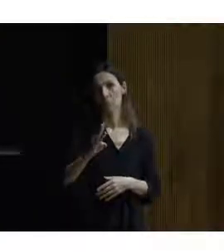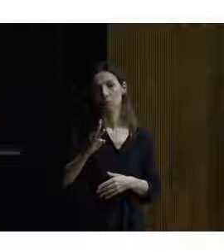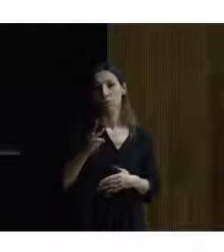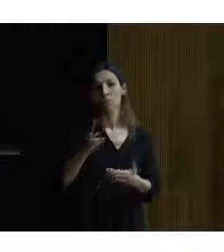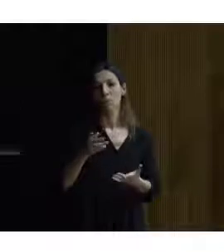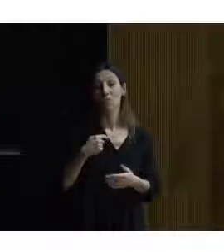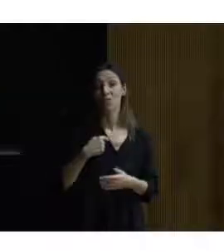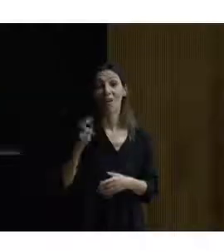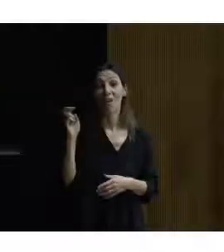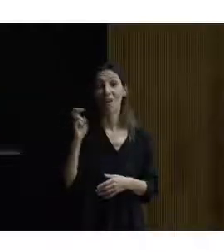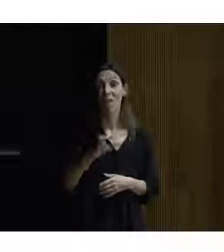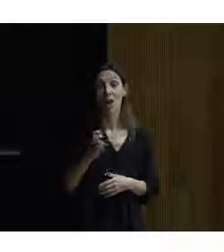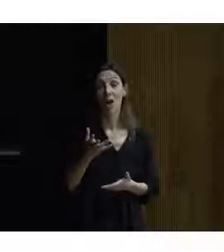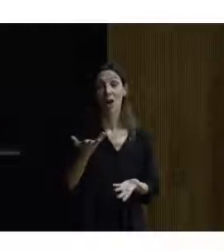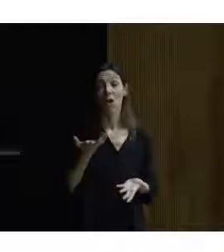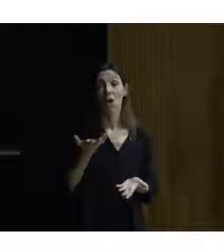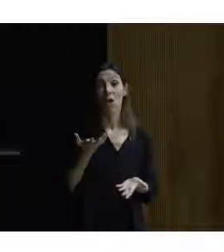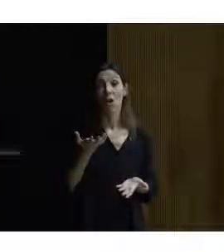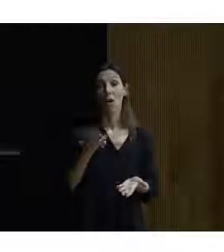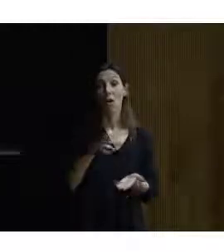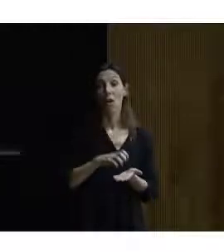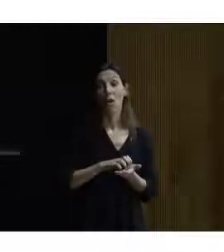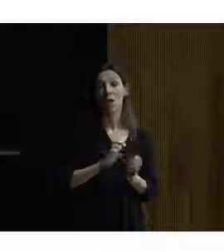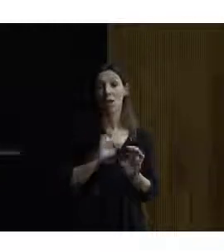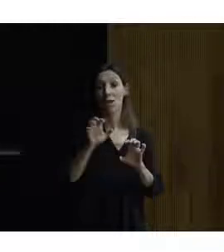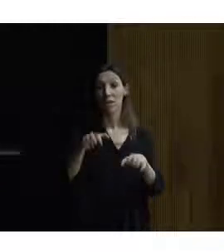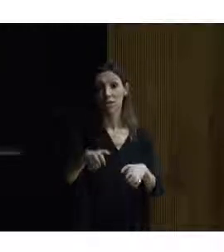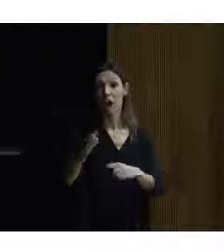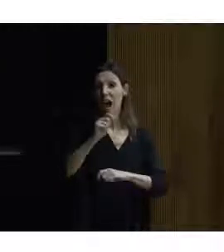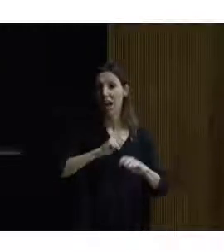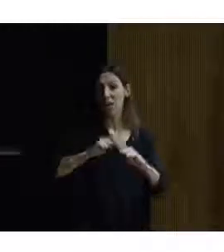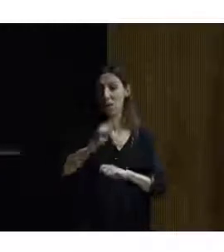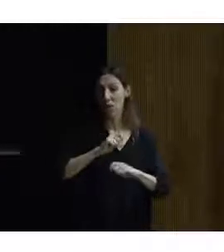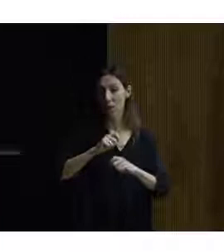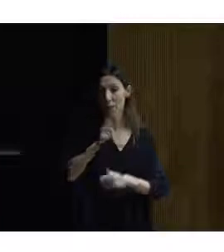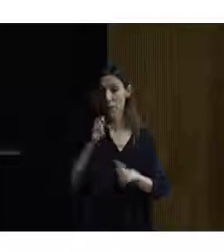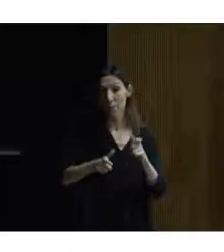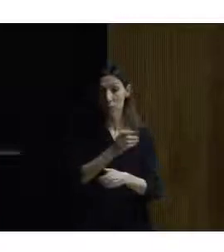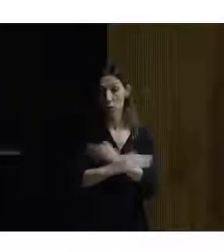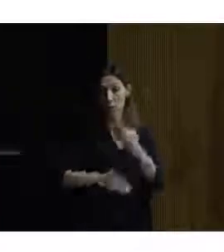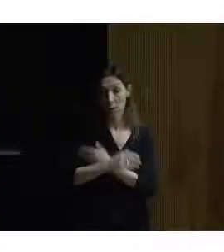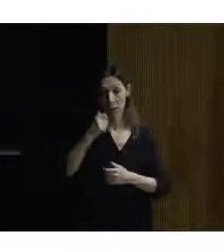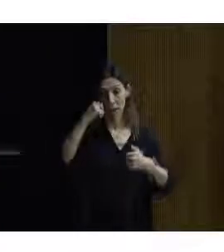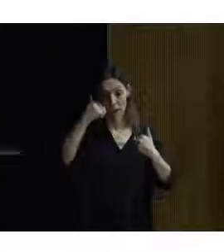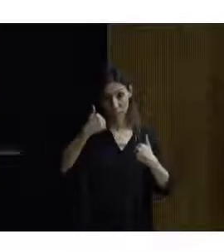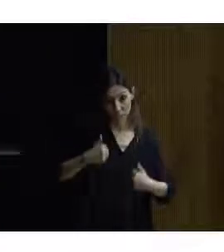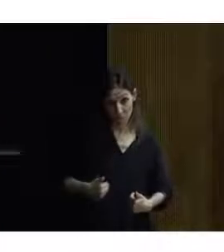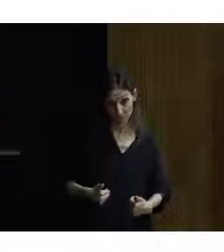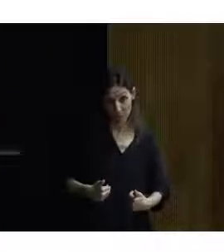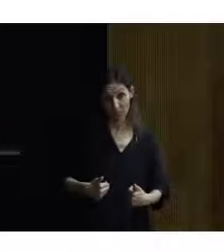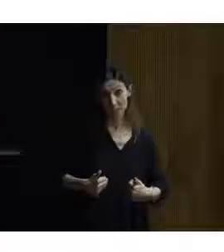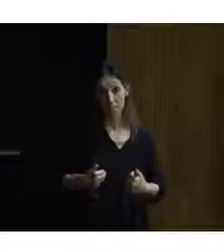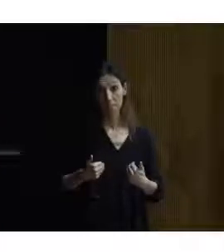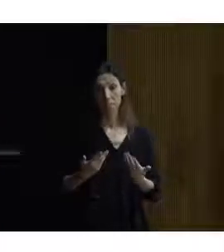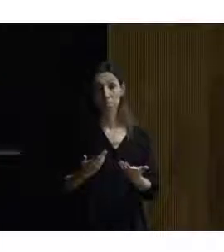vengo. Vengo de Cocenfe, Castilla y León, que es una asociación, una confederación de personas con discapacidad física y orgánica. Y lo que